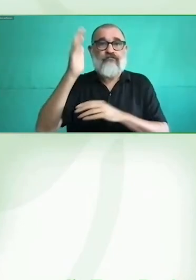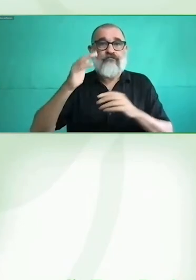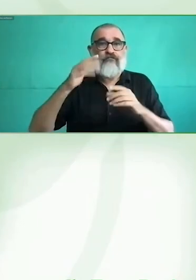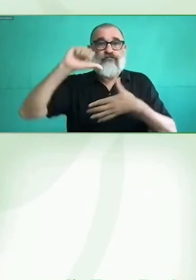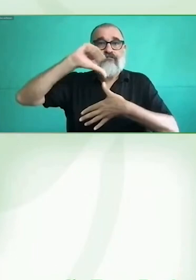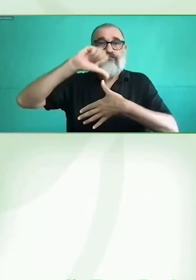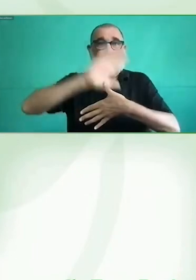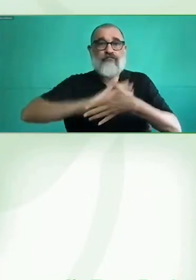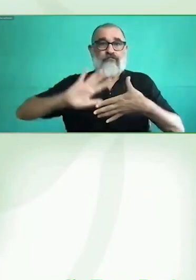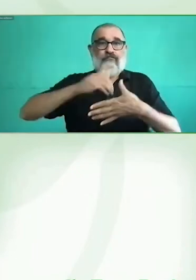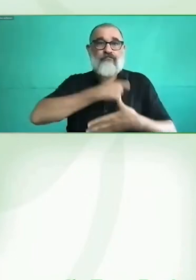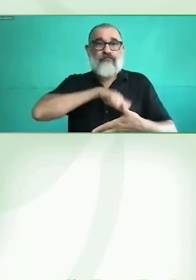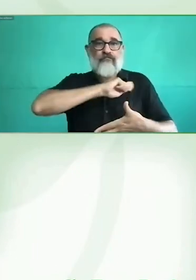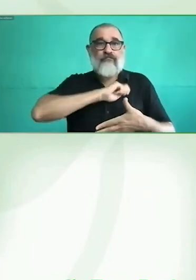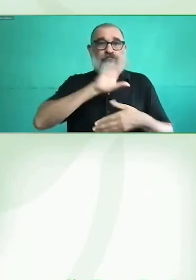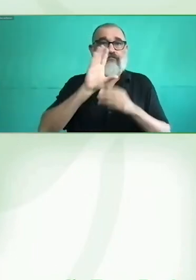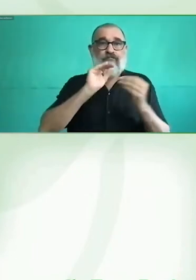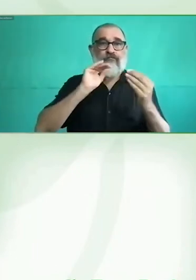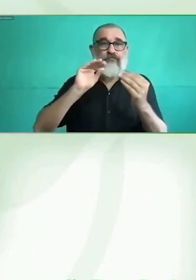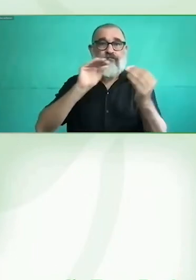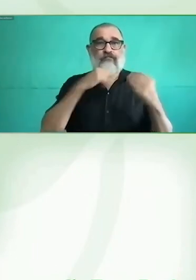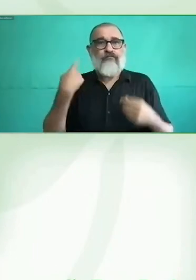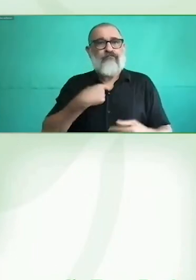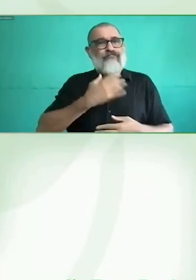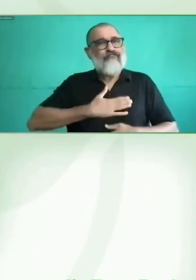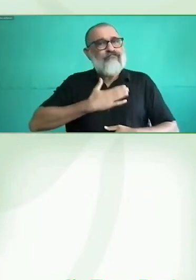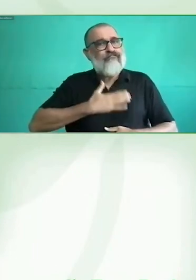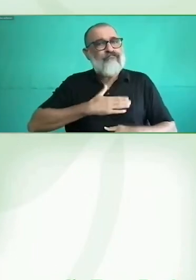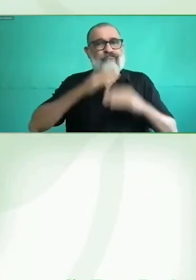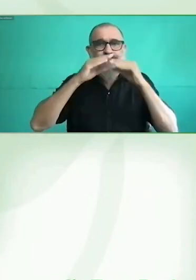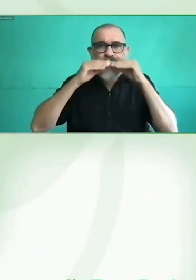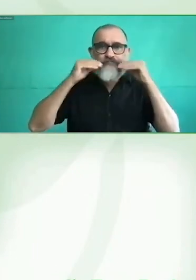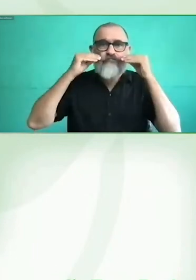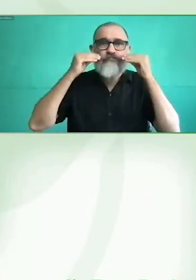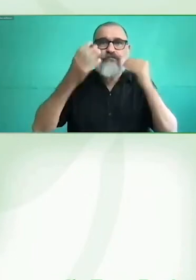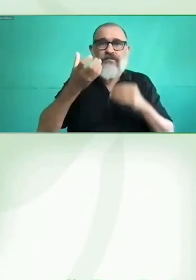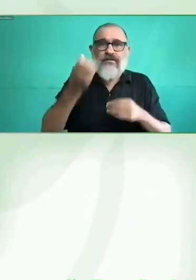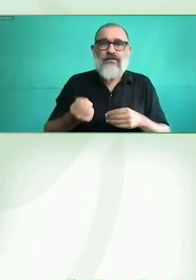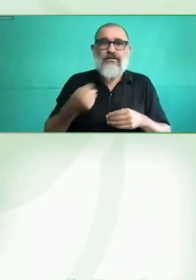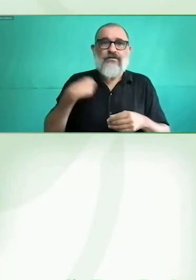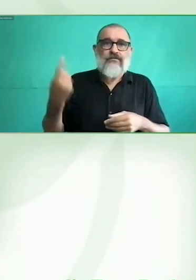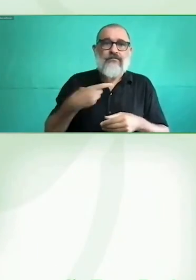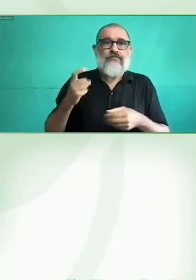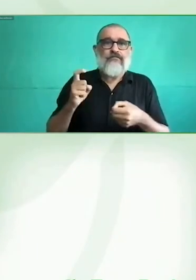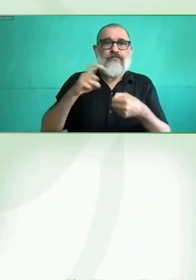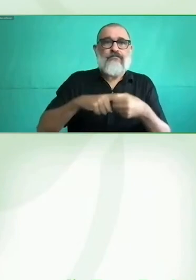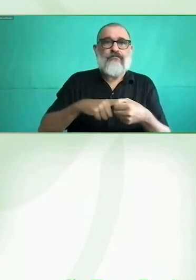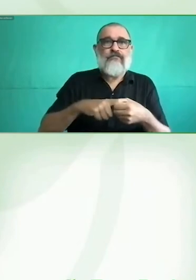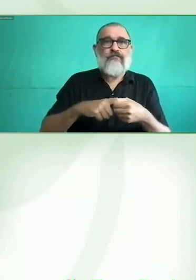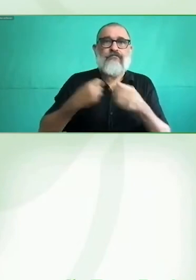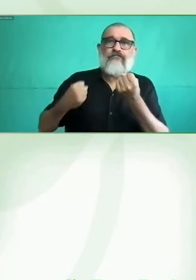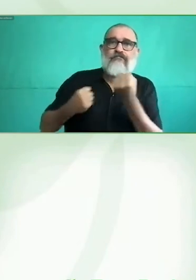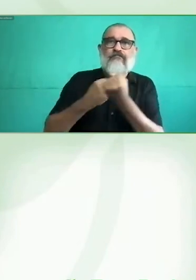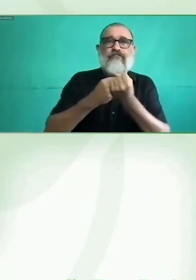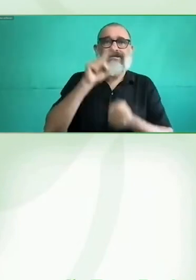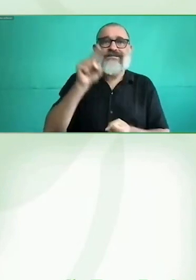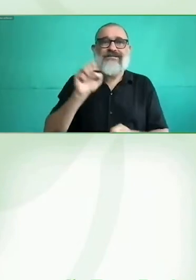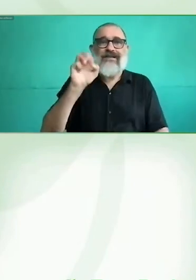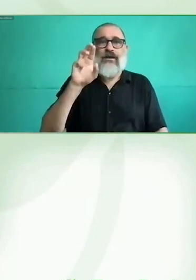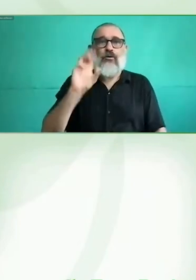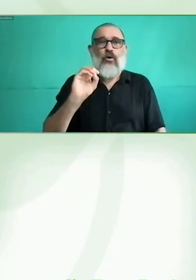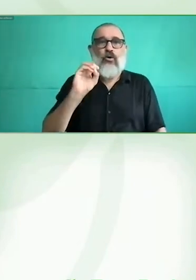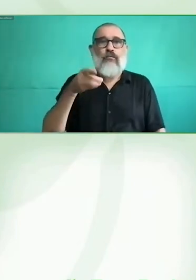y honrados de tener nuevamente el apoyo de Ciro Project, también del Grupo Social 11.